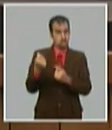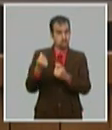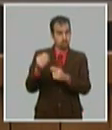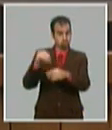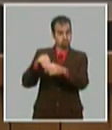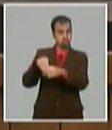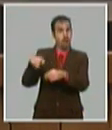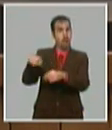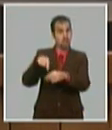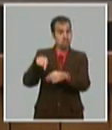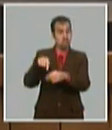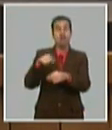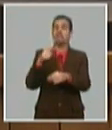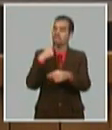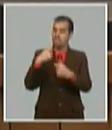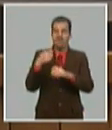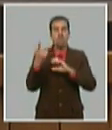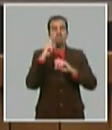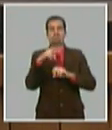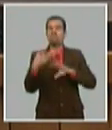y tenemos que ayudar a conducir eso